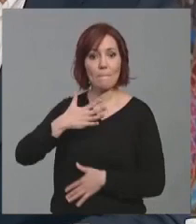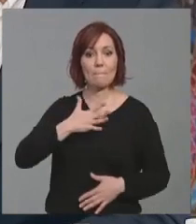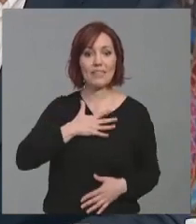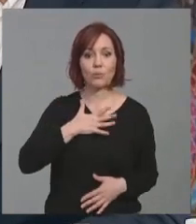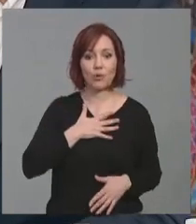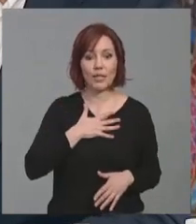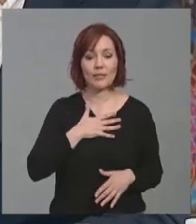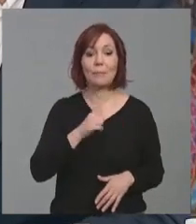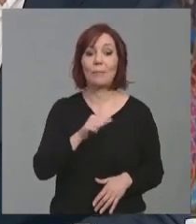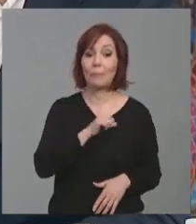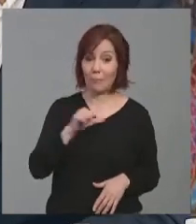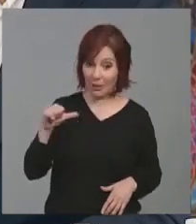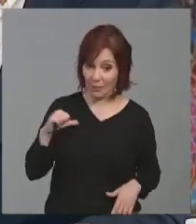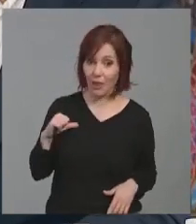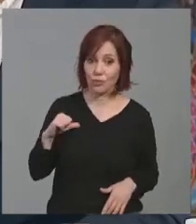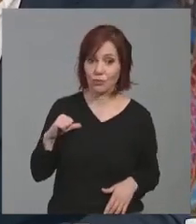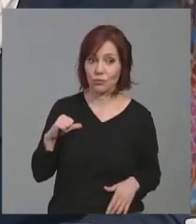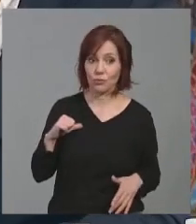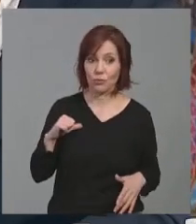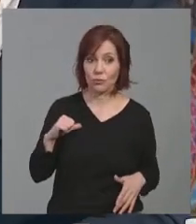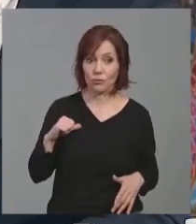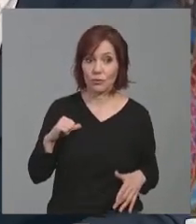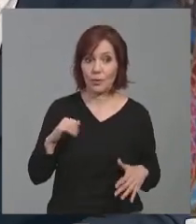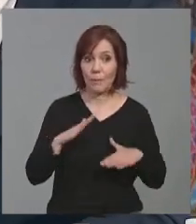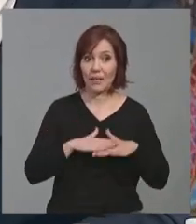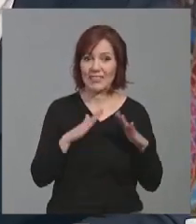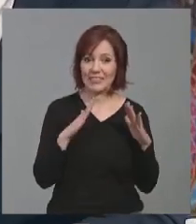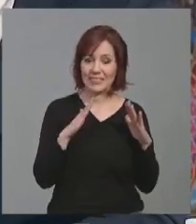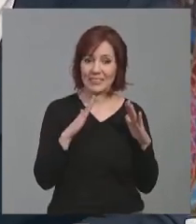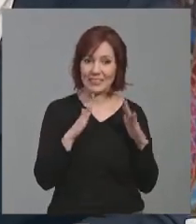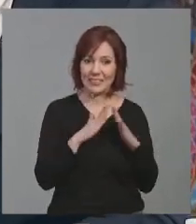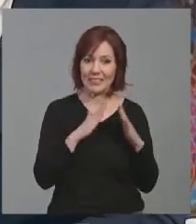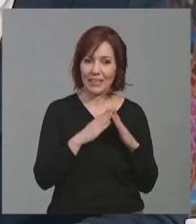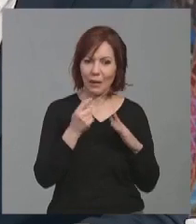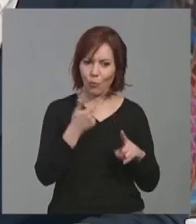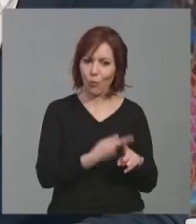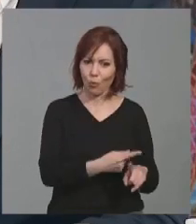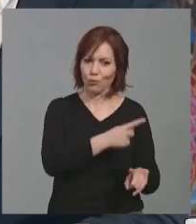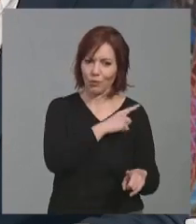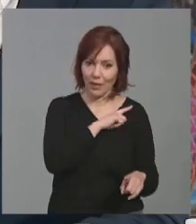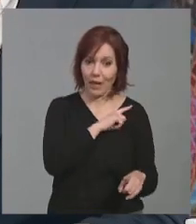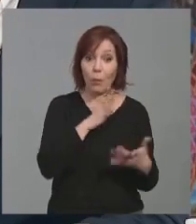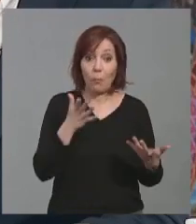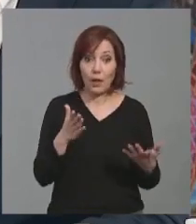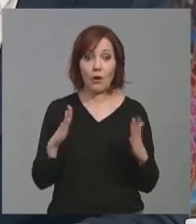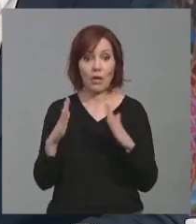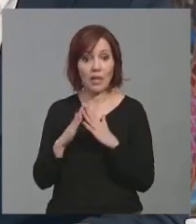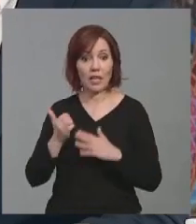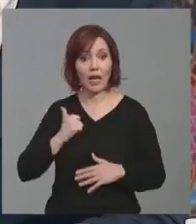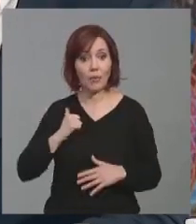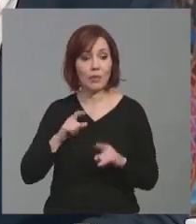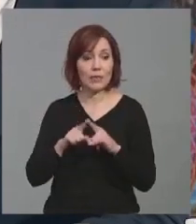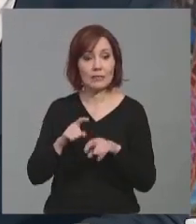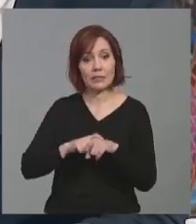que, bueno, quizás por su tamaño, para una vivienda, se nos quedan un poco grandes en la actualidad, pero para un alojamiento de ese tipo